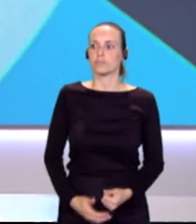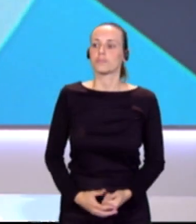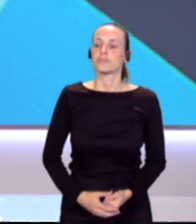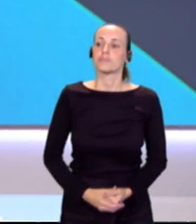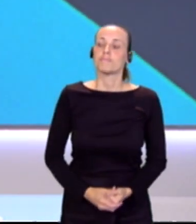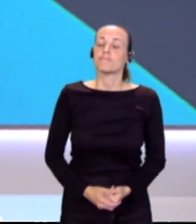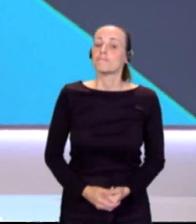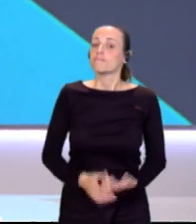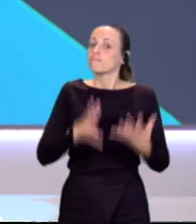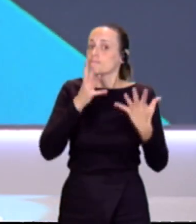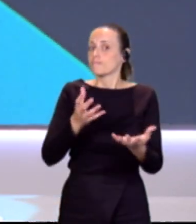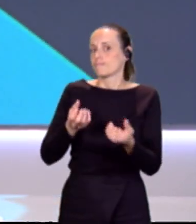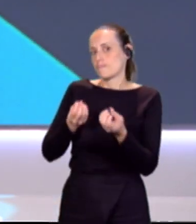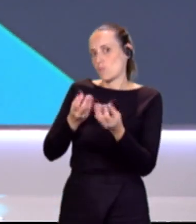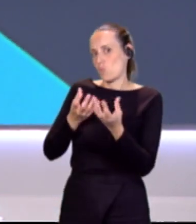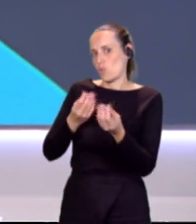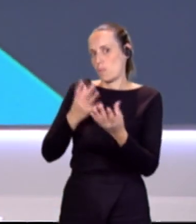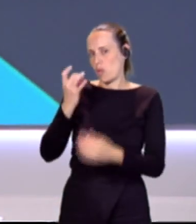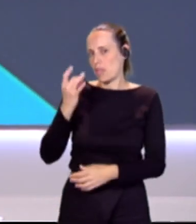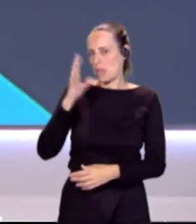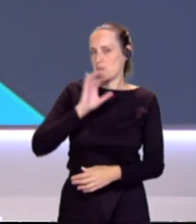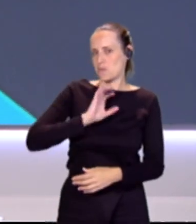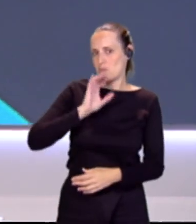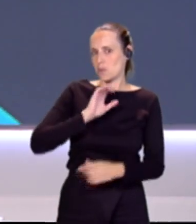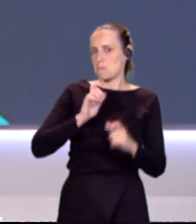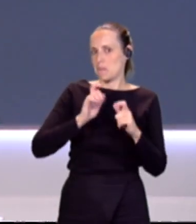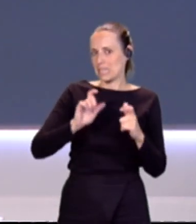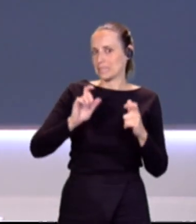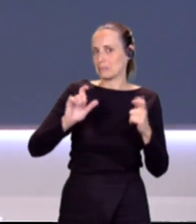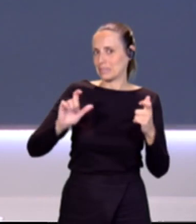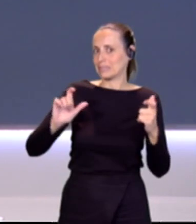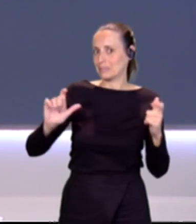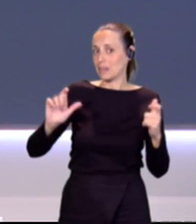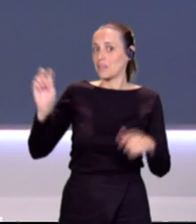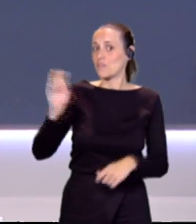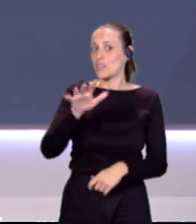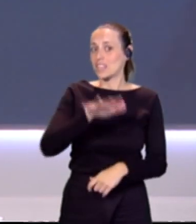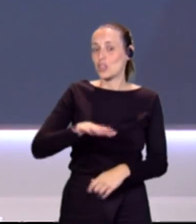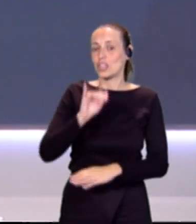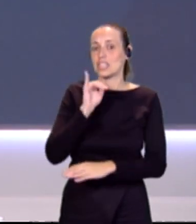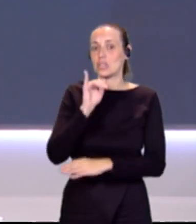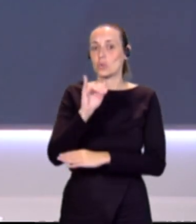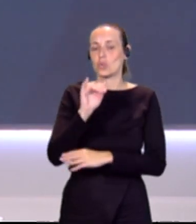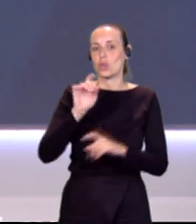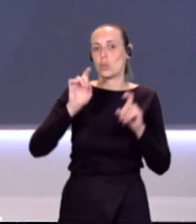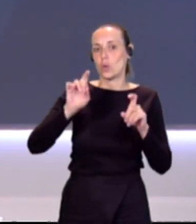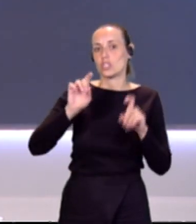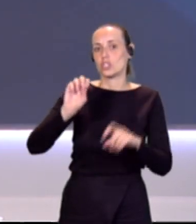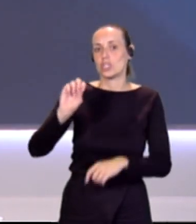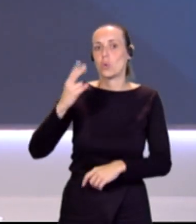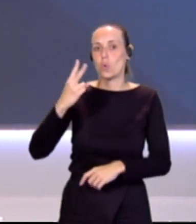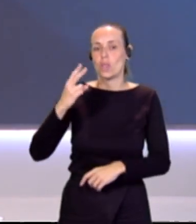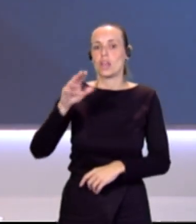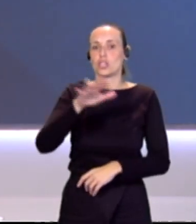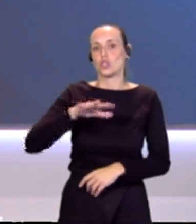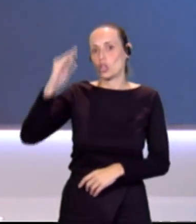Les contamos ahora una curiosa iniciativa que no para de crecer y que ha salido del Instituto de Educación Secundaria El Calero, en Telde, en la isla de